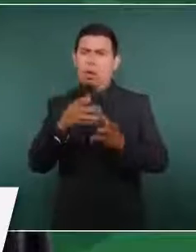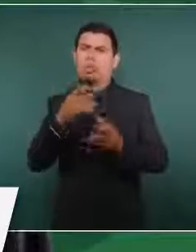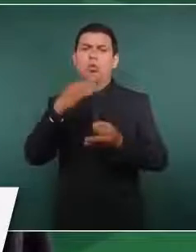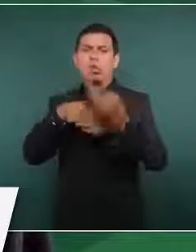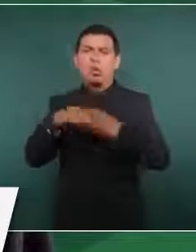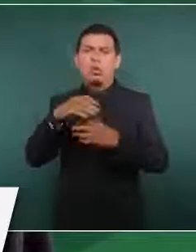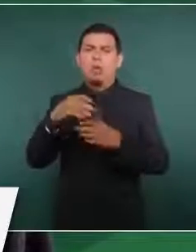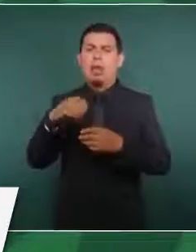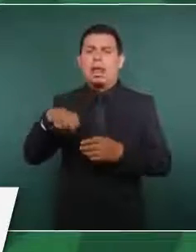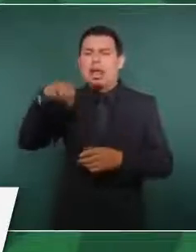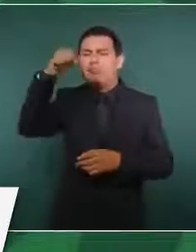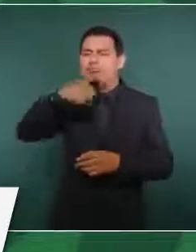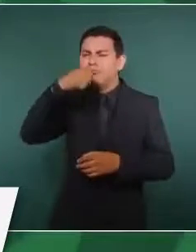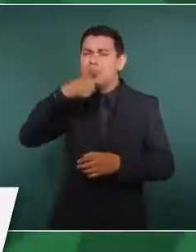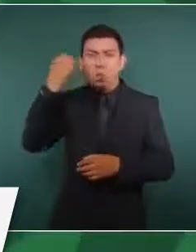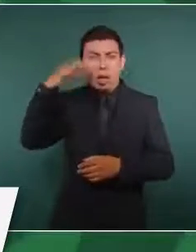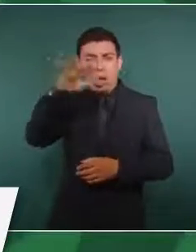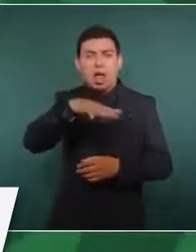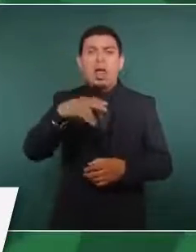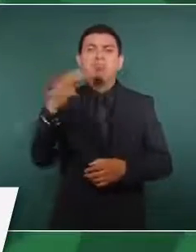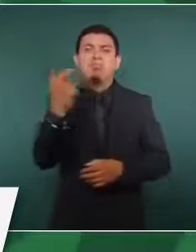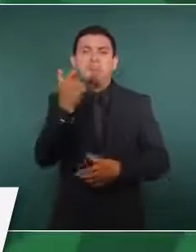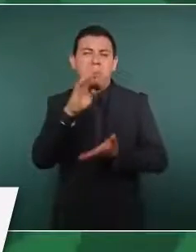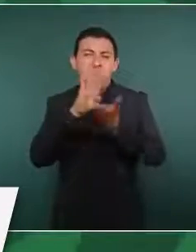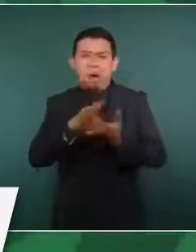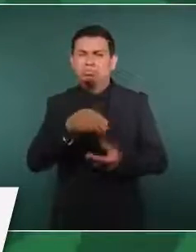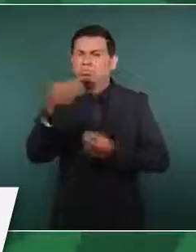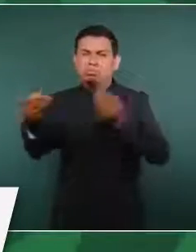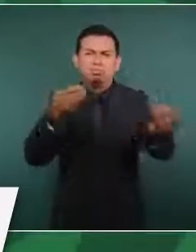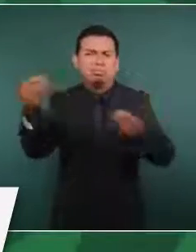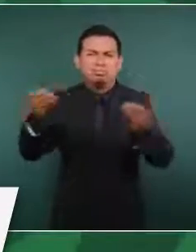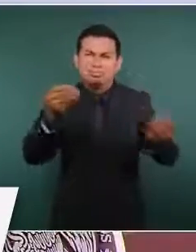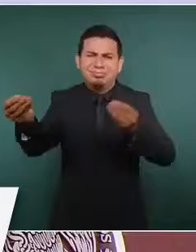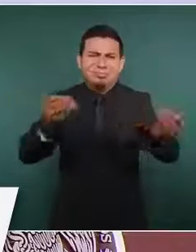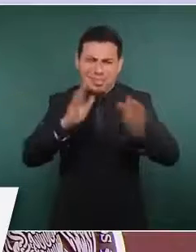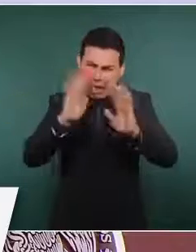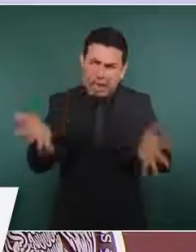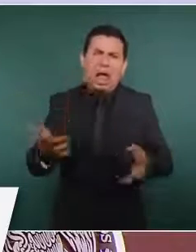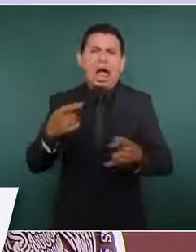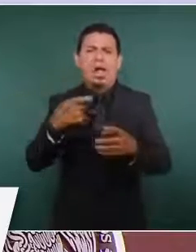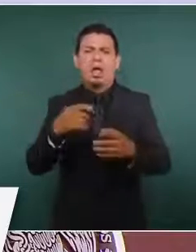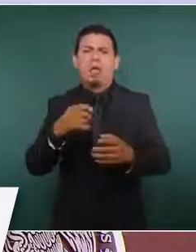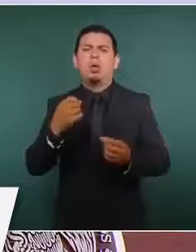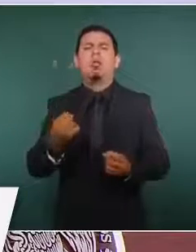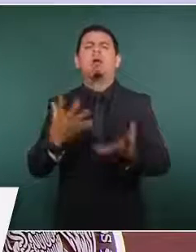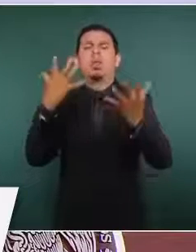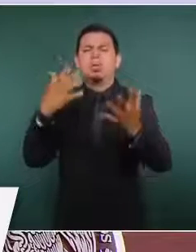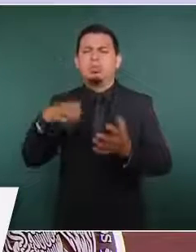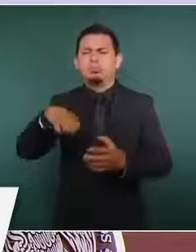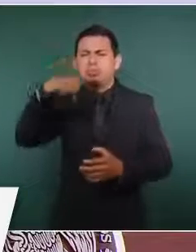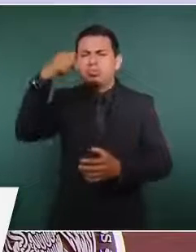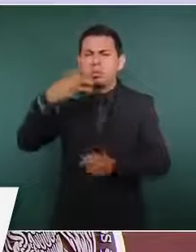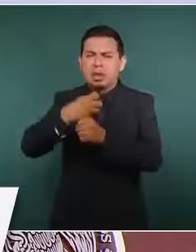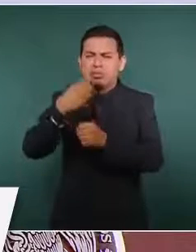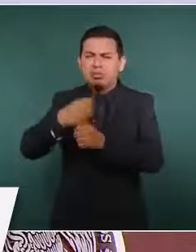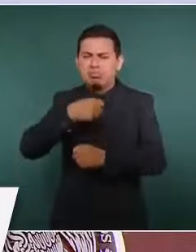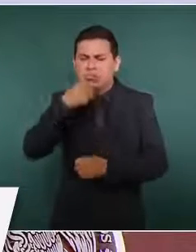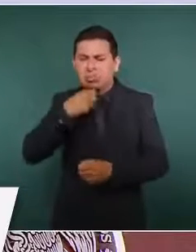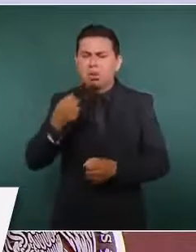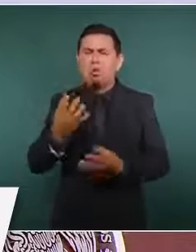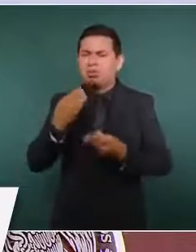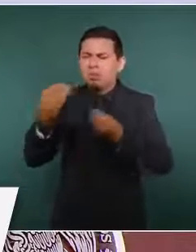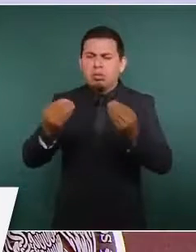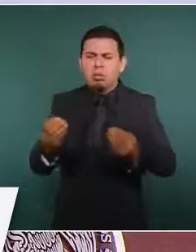todos los adultos mayores de Oaxaca, cuantos adultos mayores de